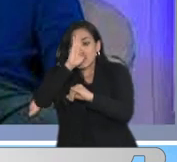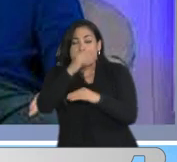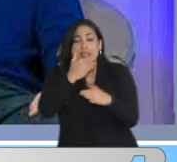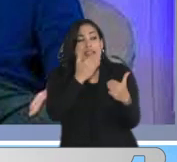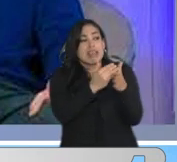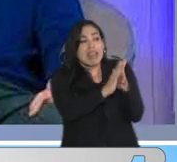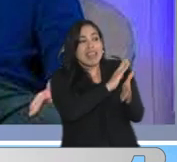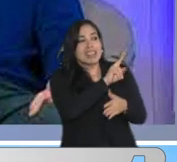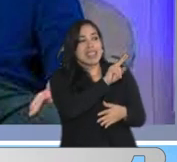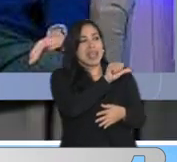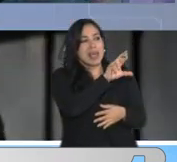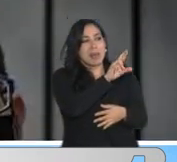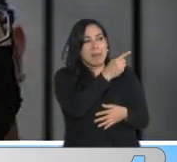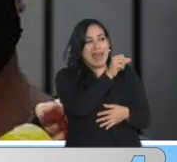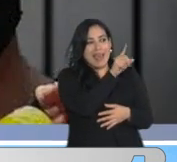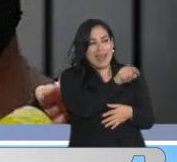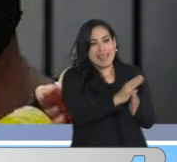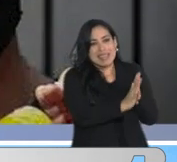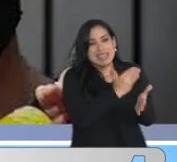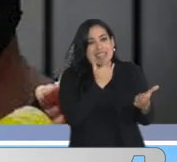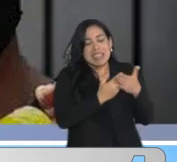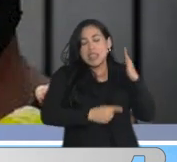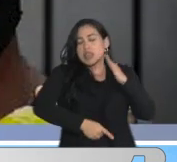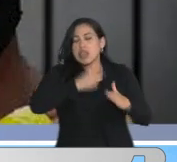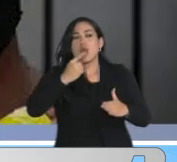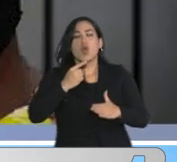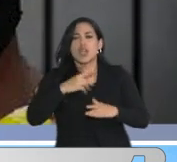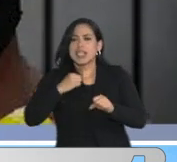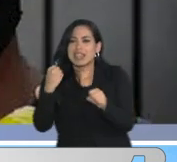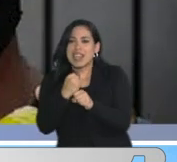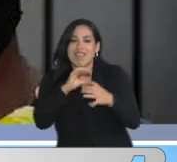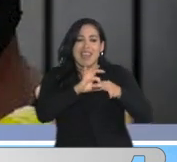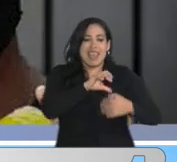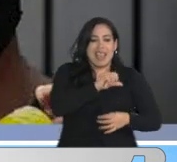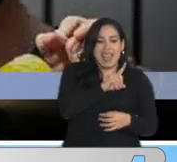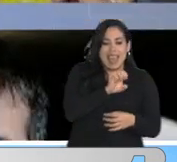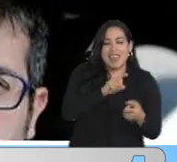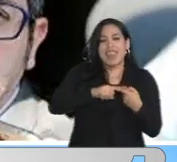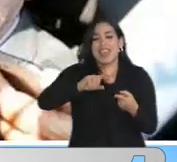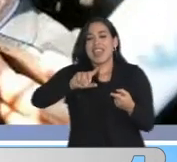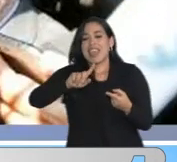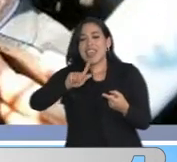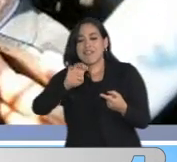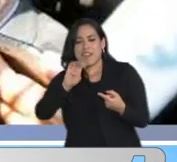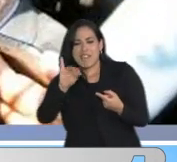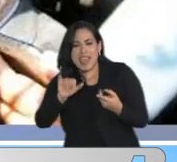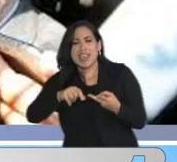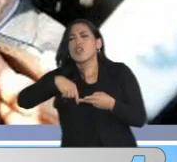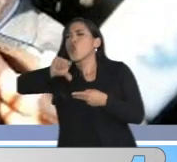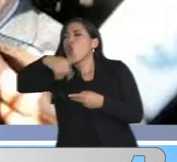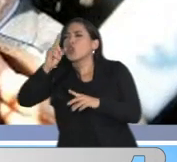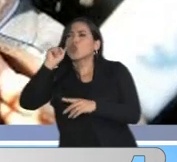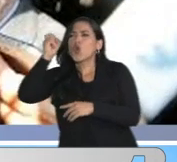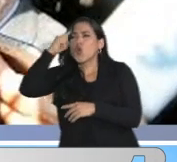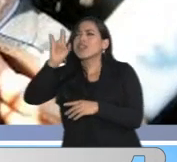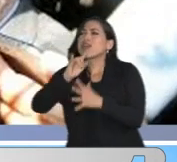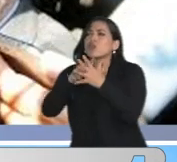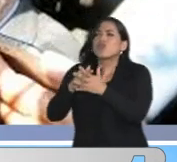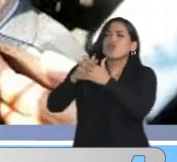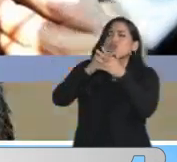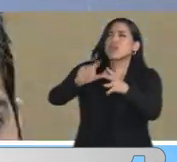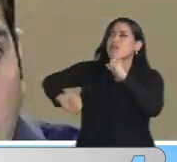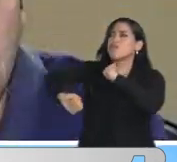Vargas, se activaron mecanismos de trabajo con la DEA, con el FBI y con otras agencias del gobierno americano.